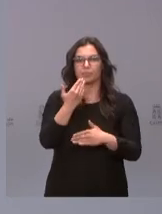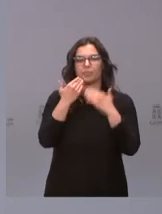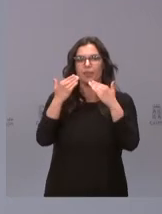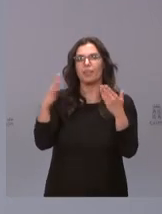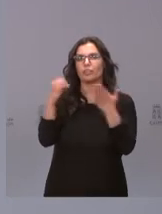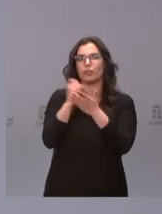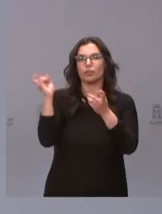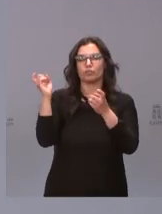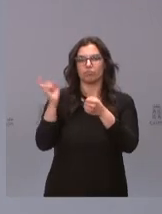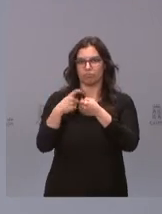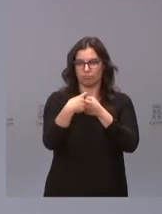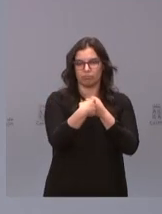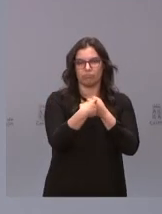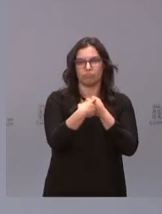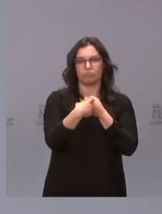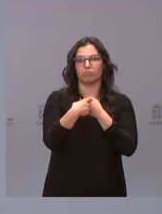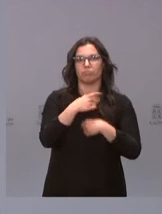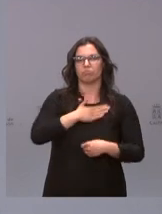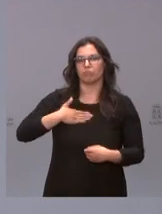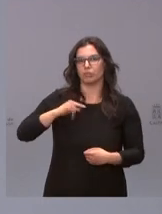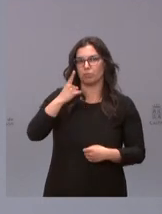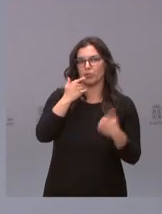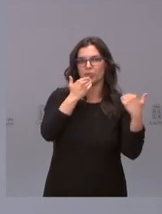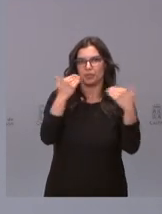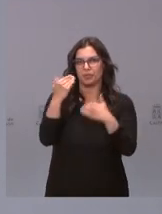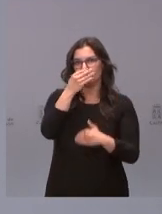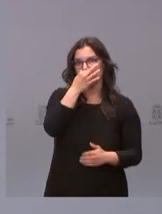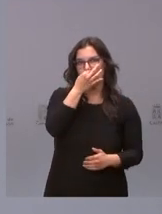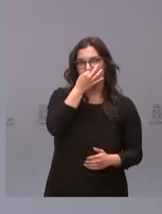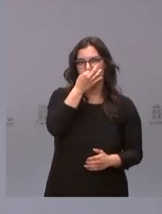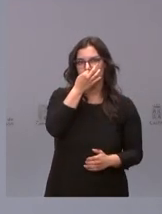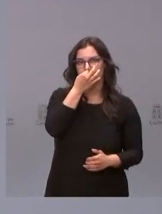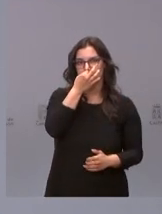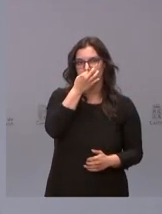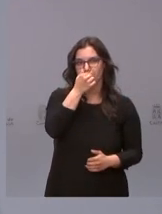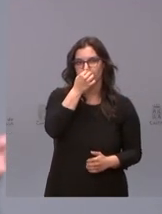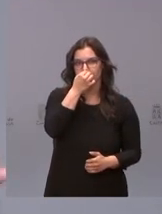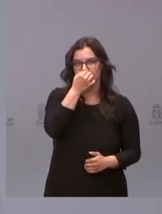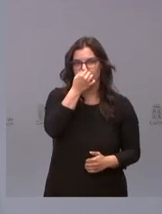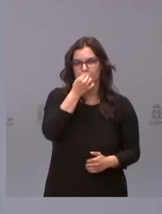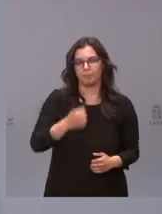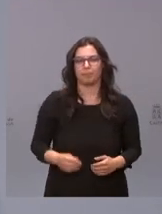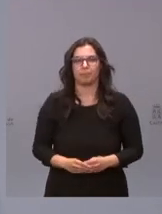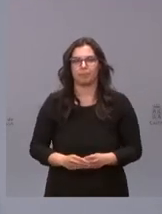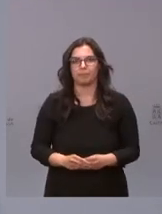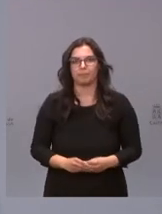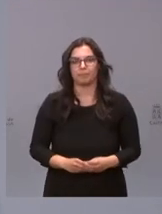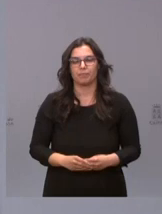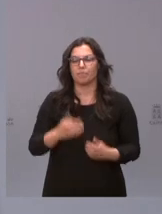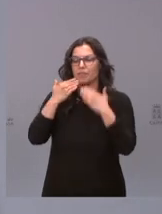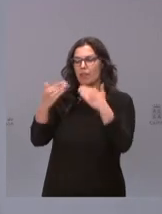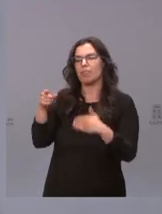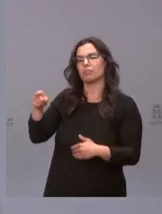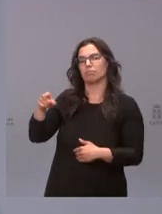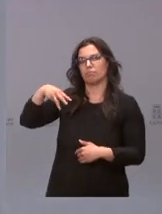asistencia. Quiero, en primer lugar, agradecer a quienes me han precedido en el uso de la palabra, al doctor Barbacid. Muchas gracias, Mariano, por tu